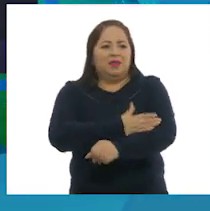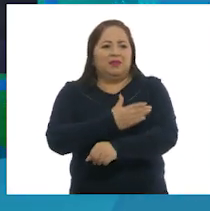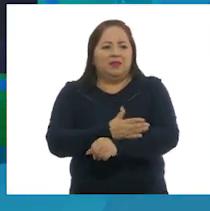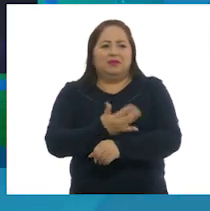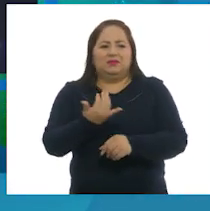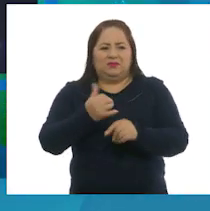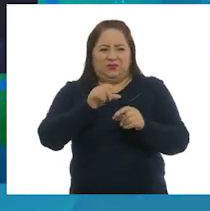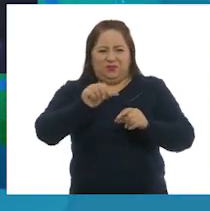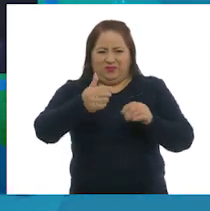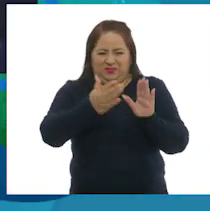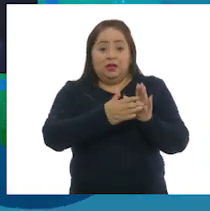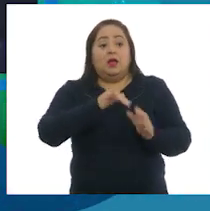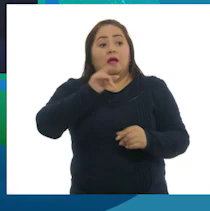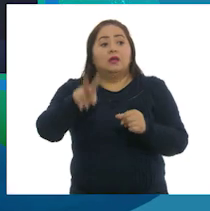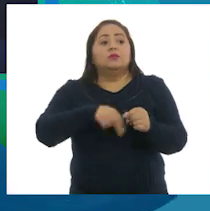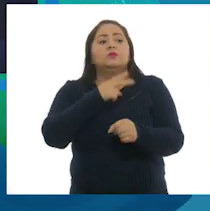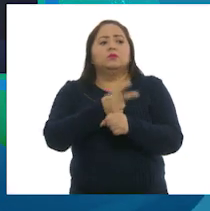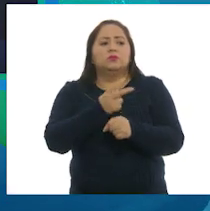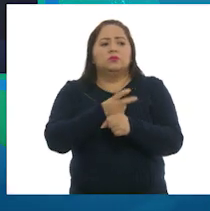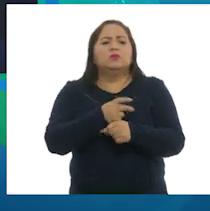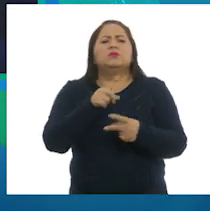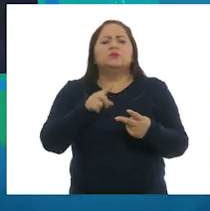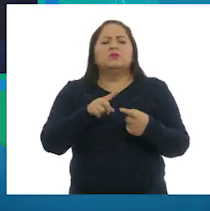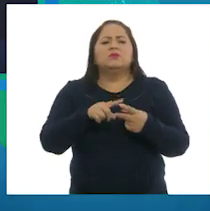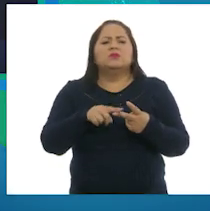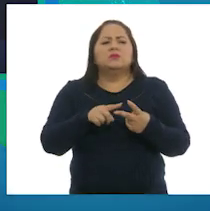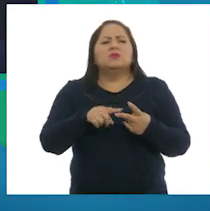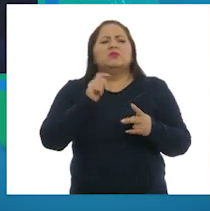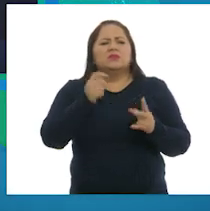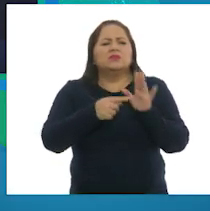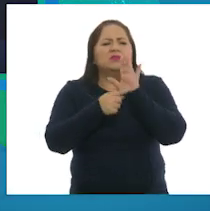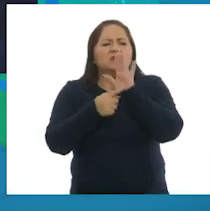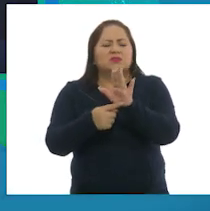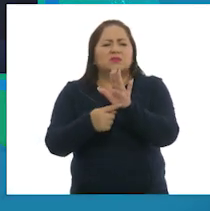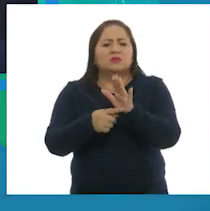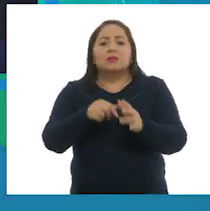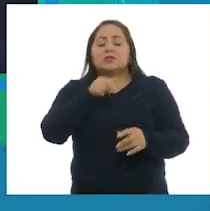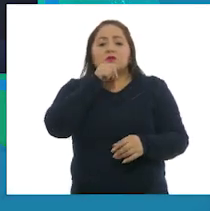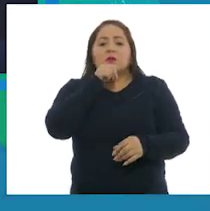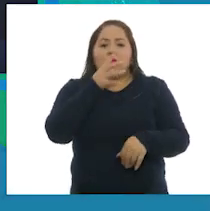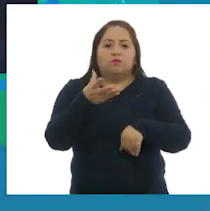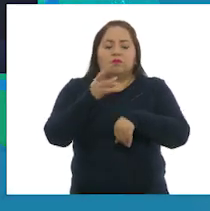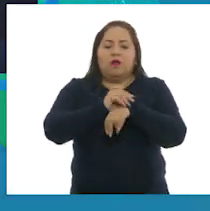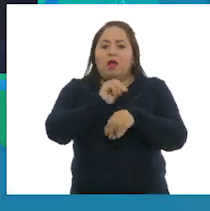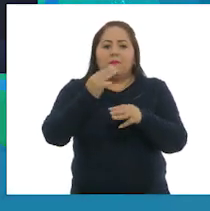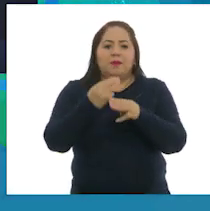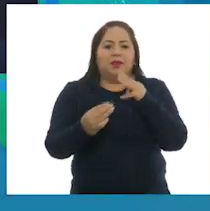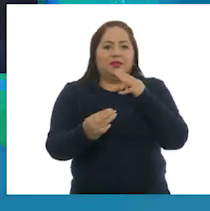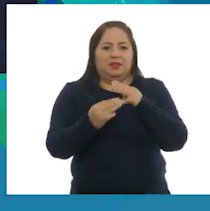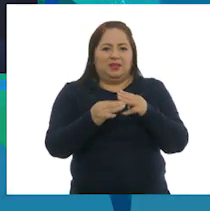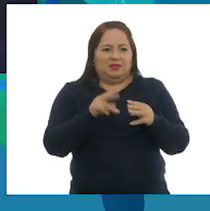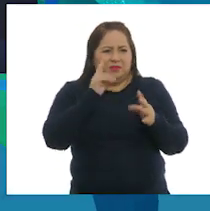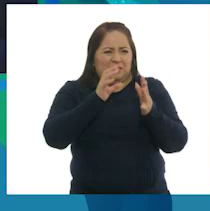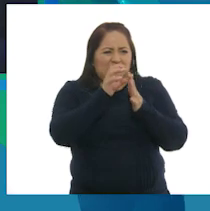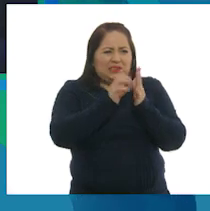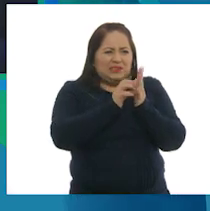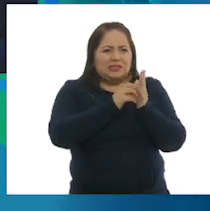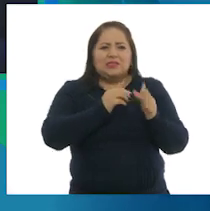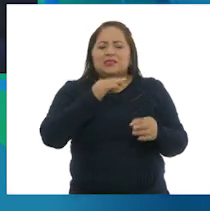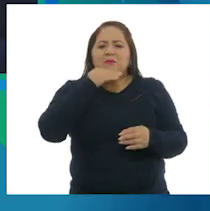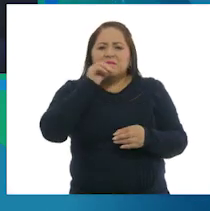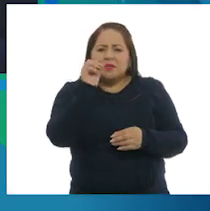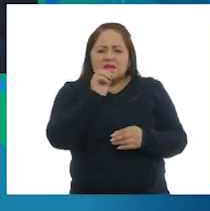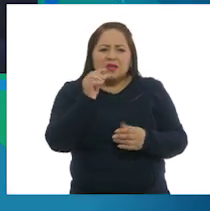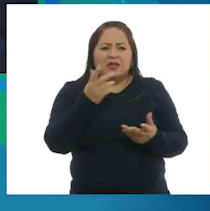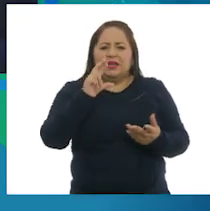la celulosa. La segunda, a los recursos que no están constituidos principalmente de materiales leñosos, como semillas,